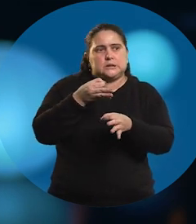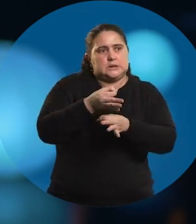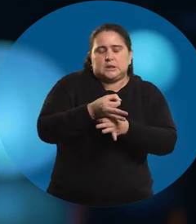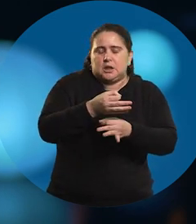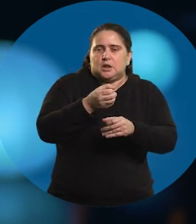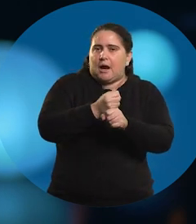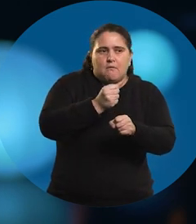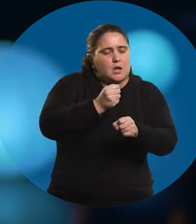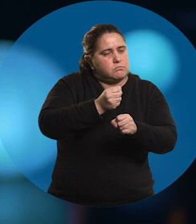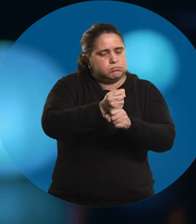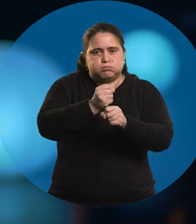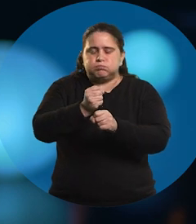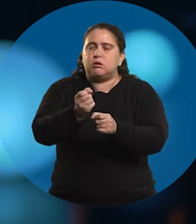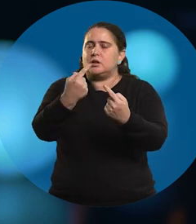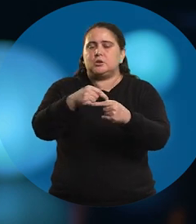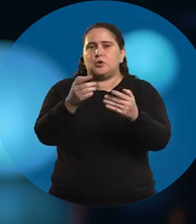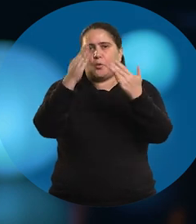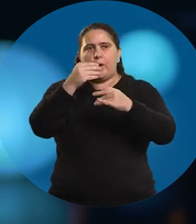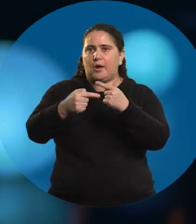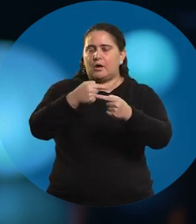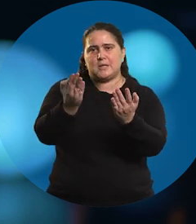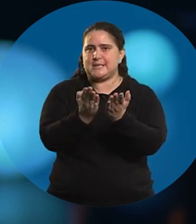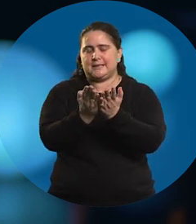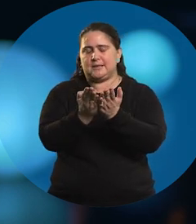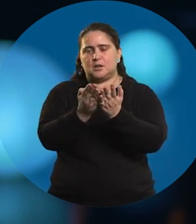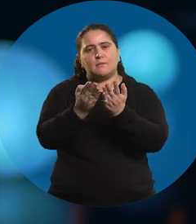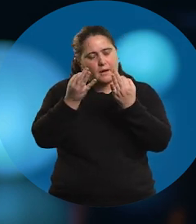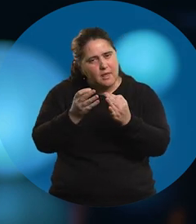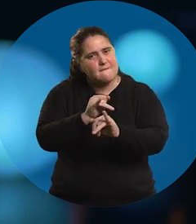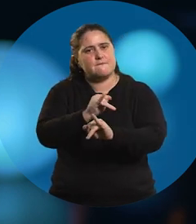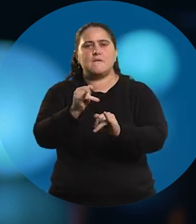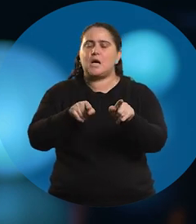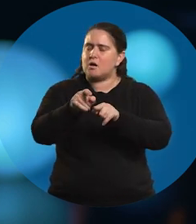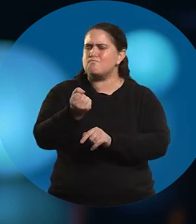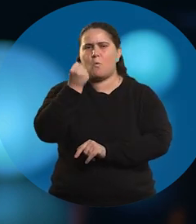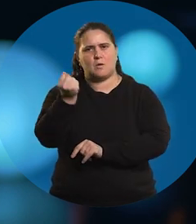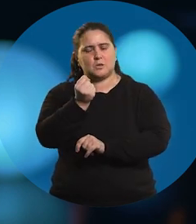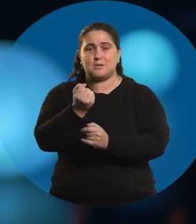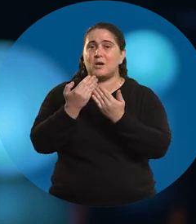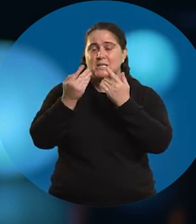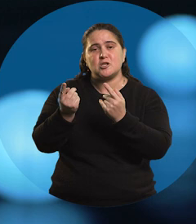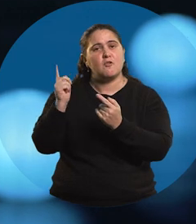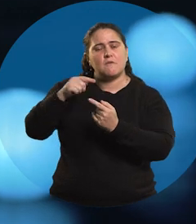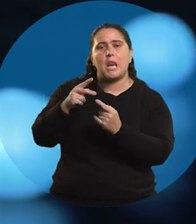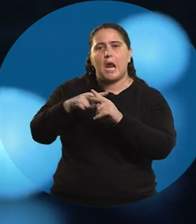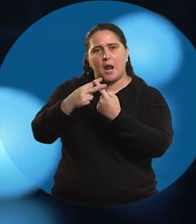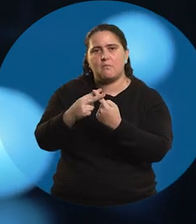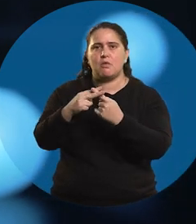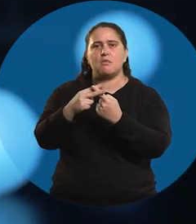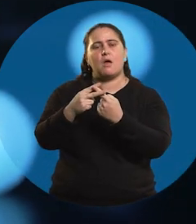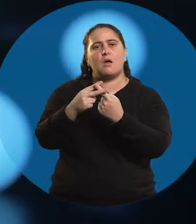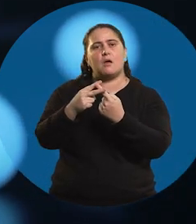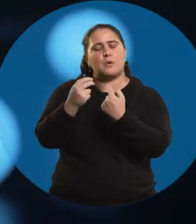termina como sacando la posibilidad de terminar una carrera, que es muy importante porque te da todas las herramientas para... o